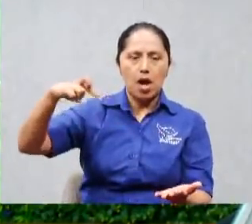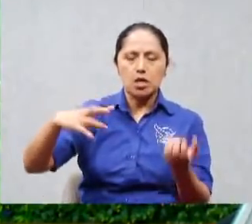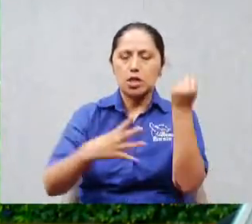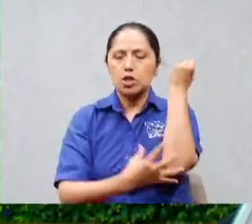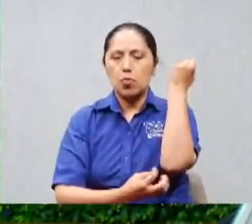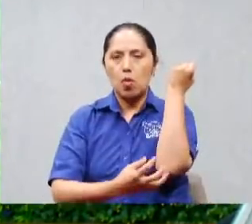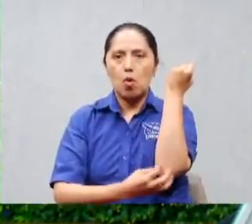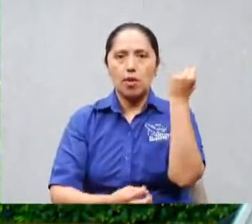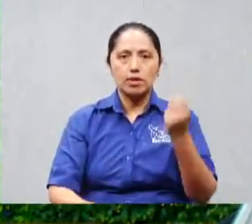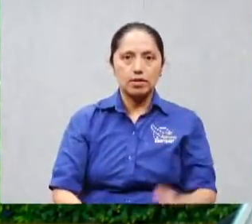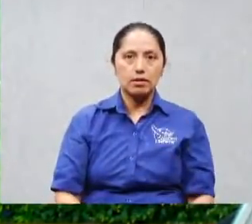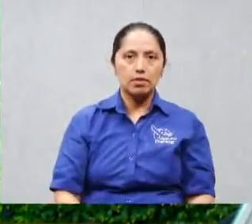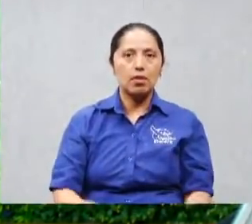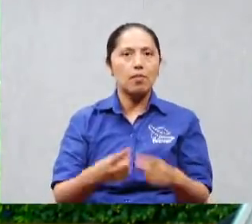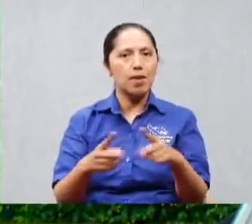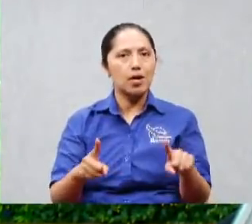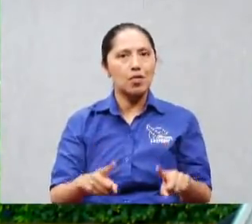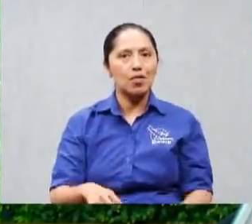dinero pues?